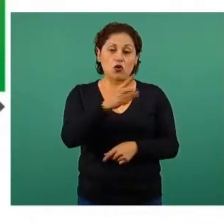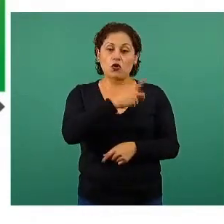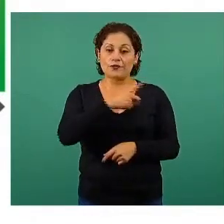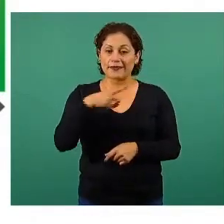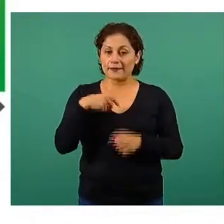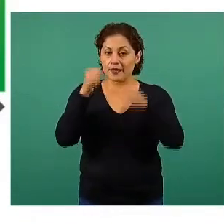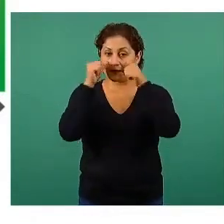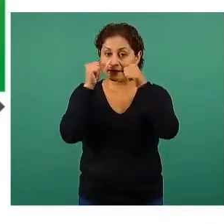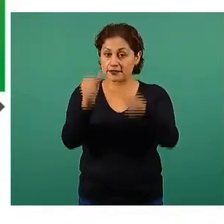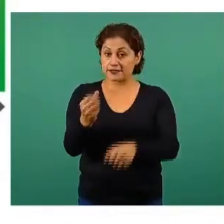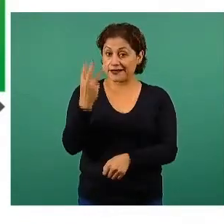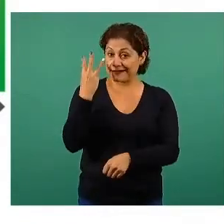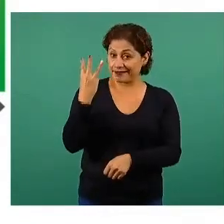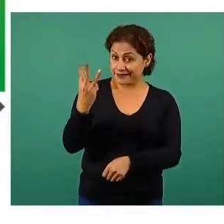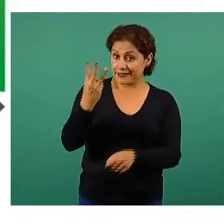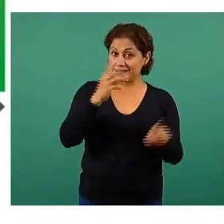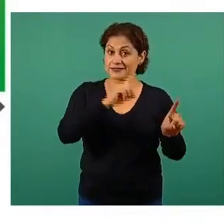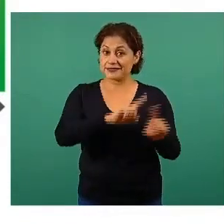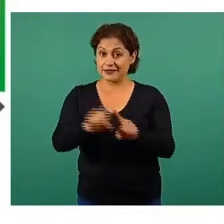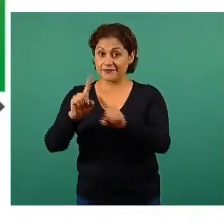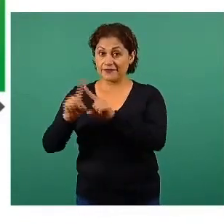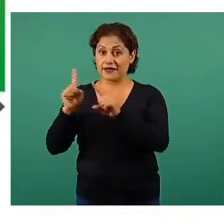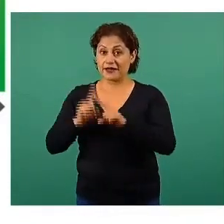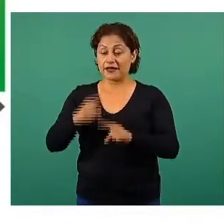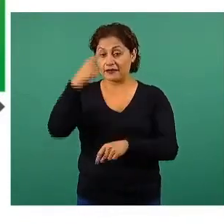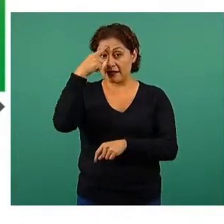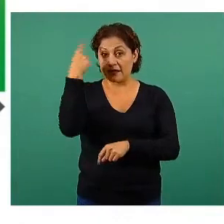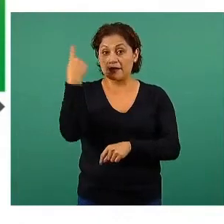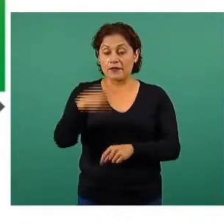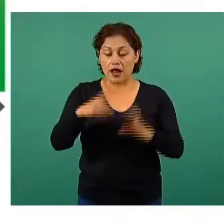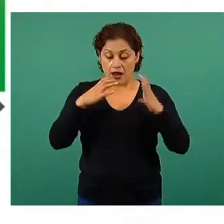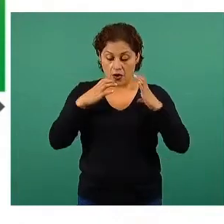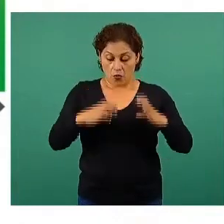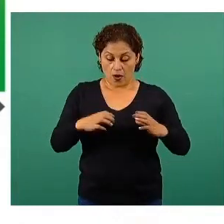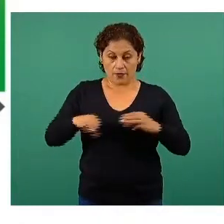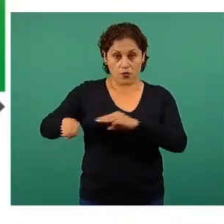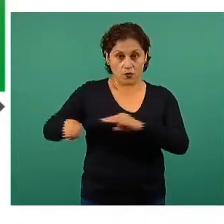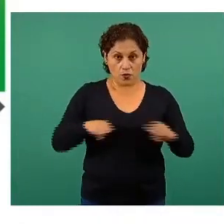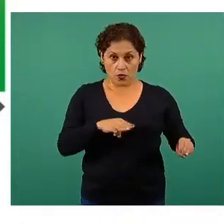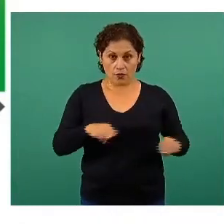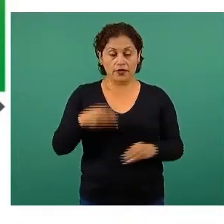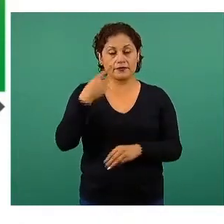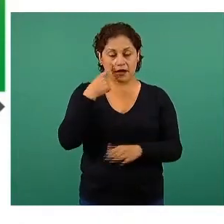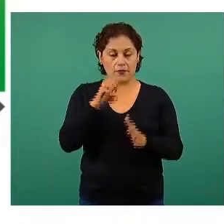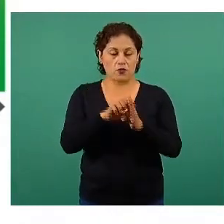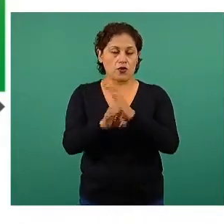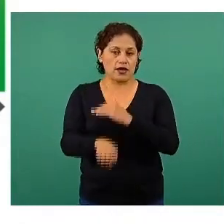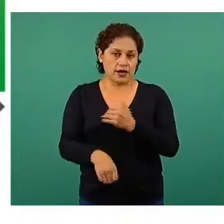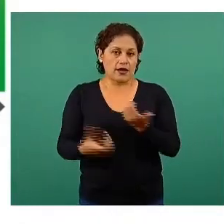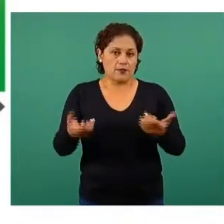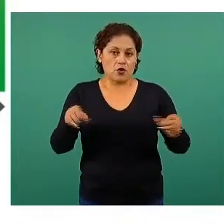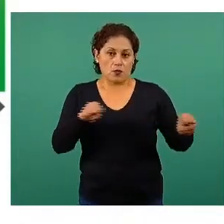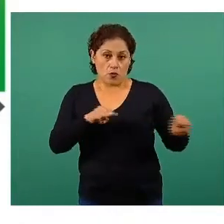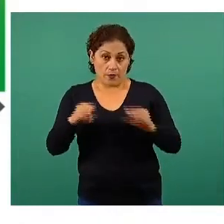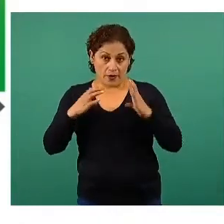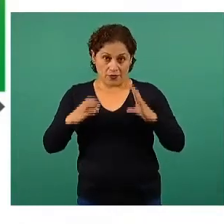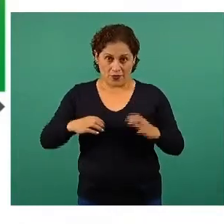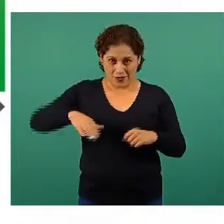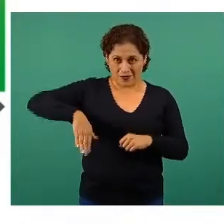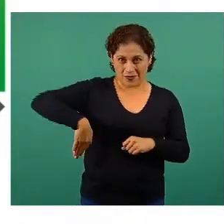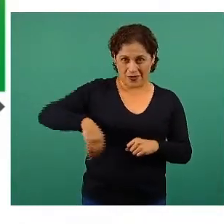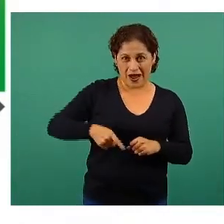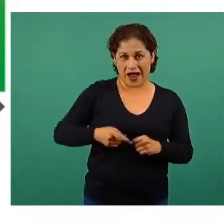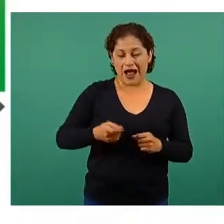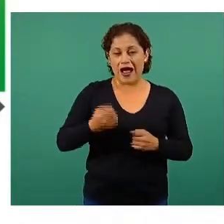determinan la forma en que nosotros nos movemos a lo largo del día. Una es la actividad física, de la que ya hablamos. La